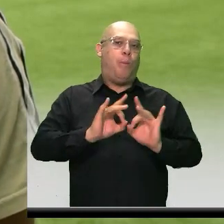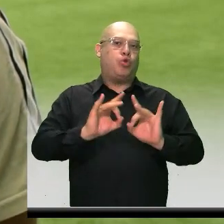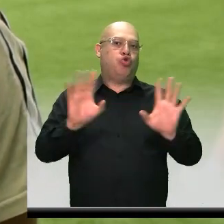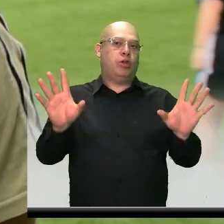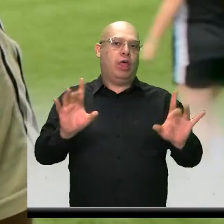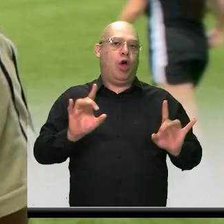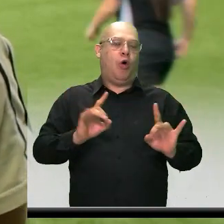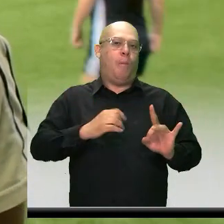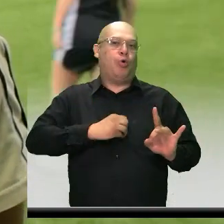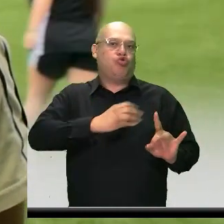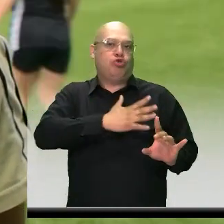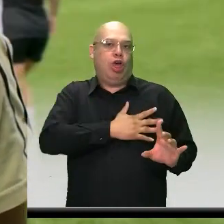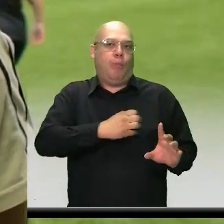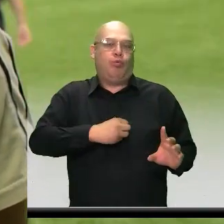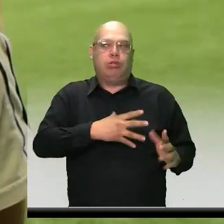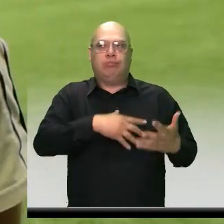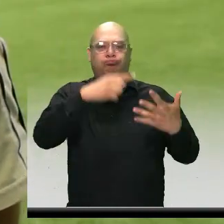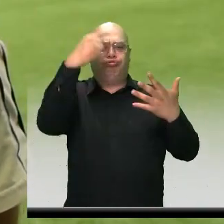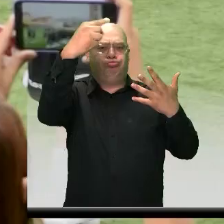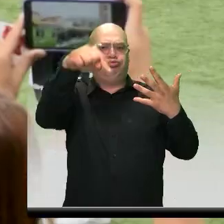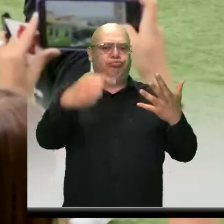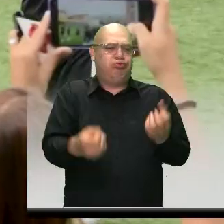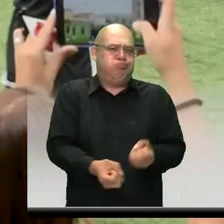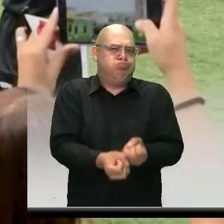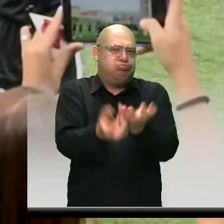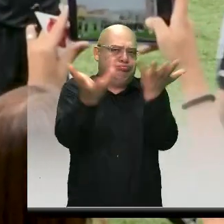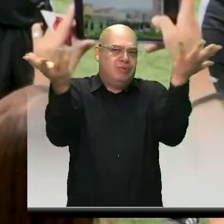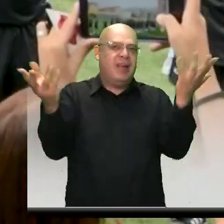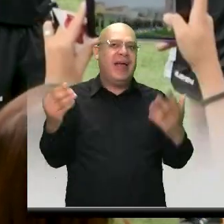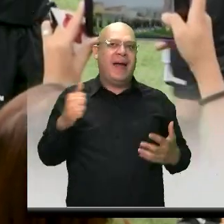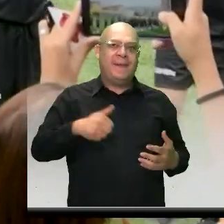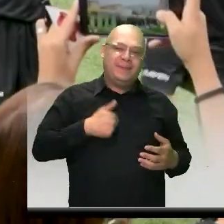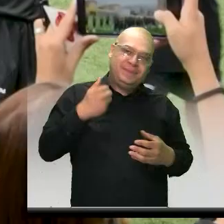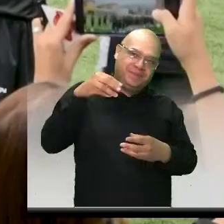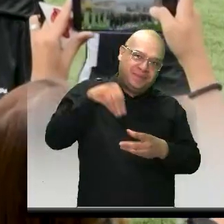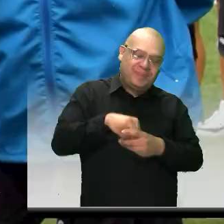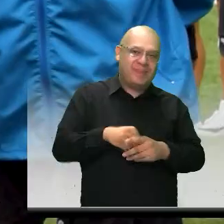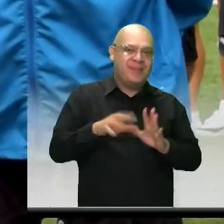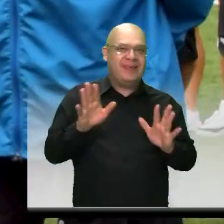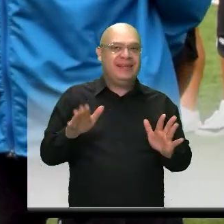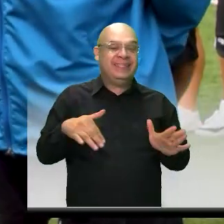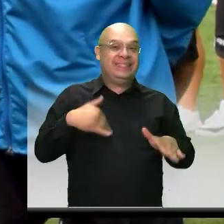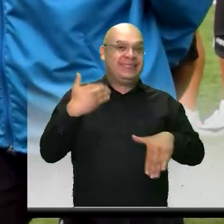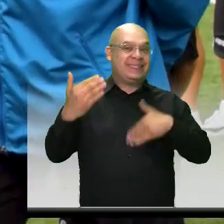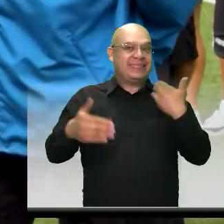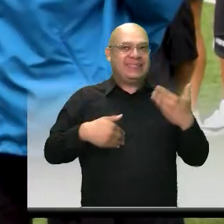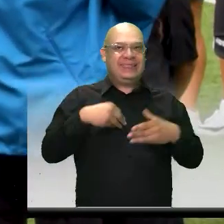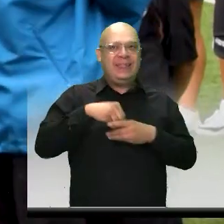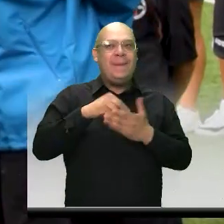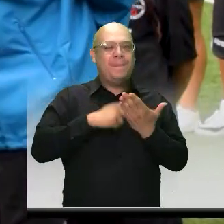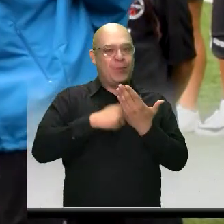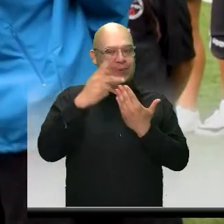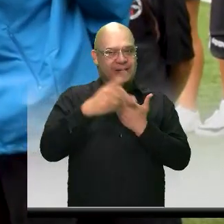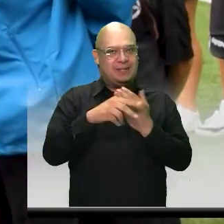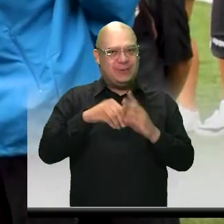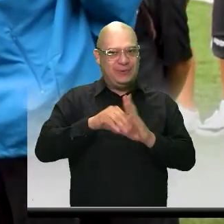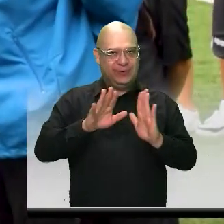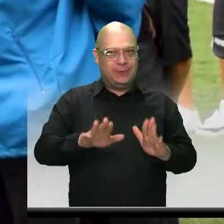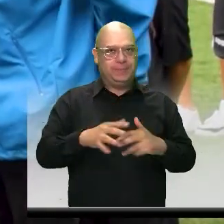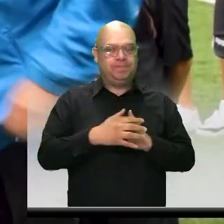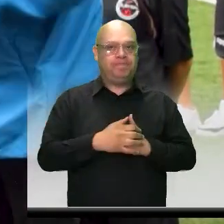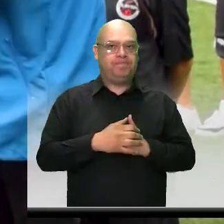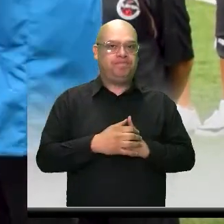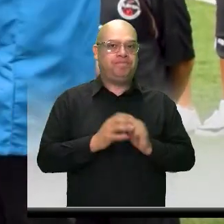que tienen la gran oportunidad de disfrutar y gozarse en este proyecto. Es importante destacar